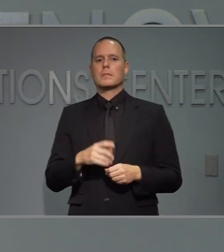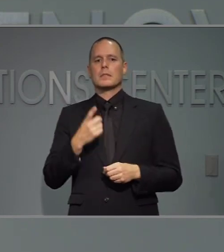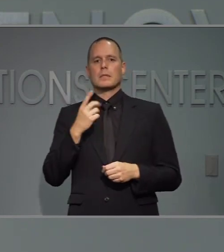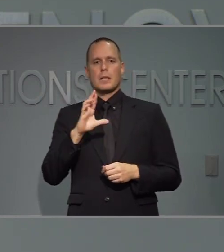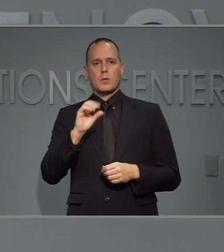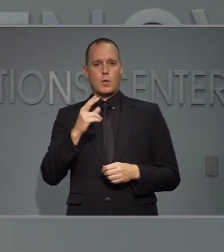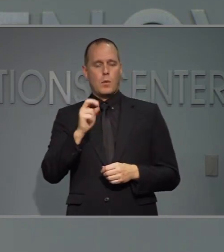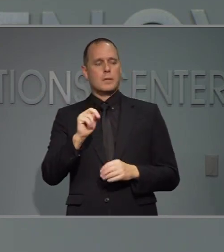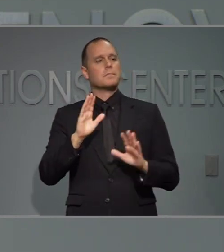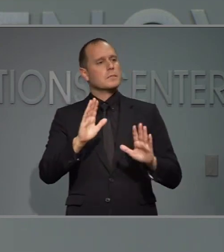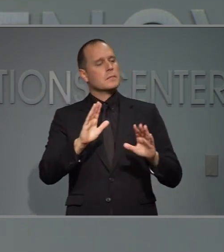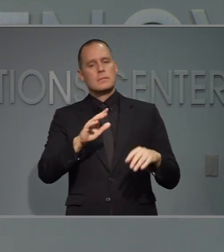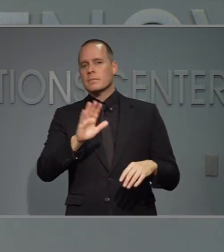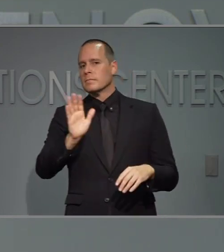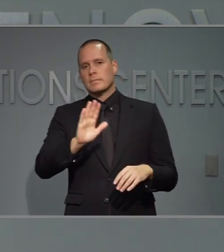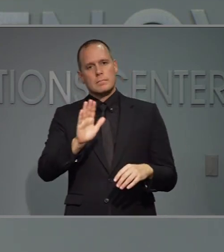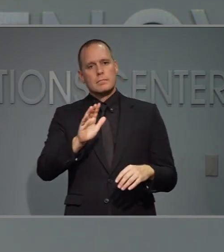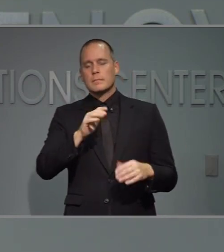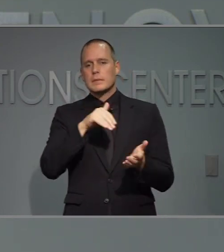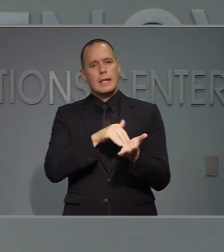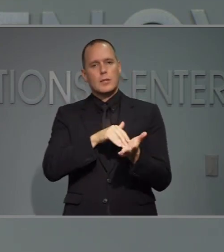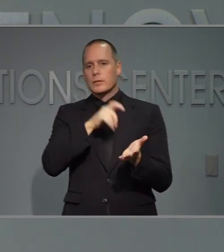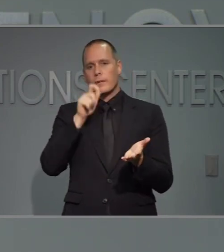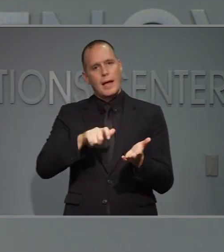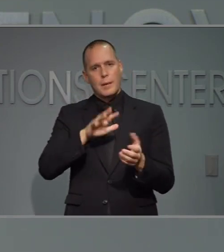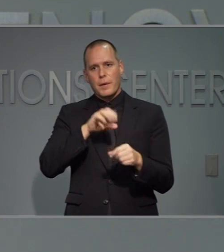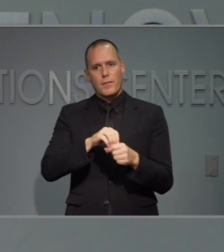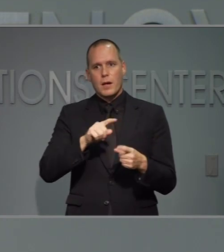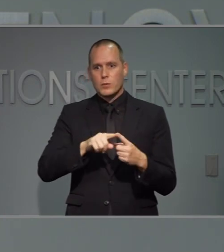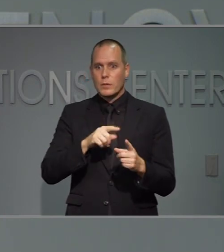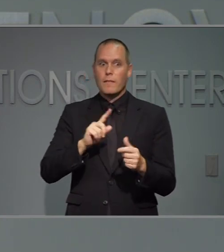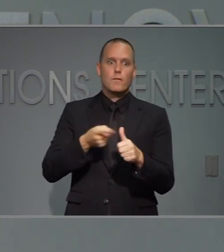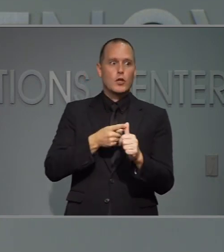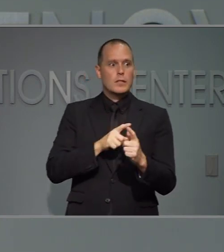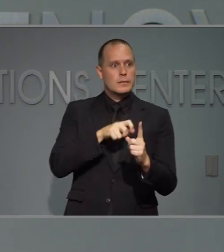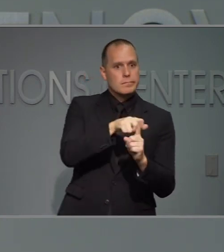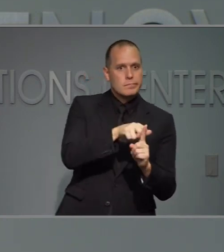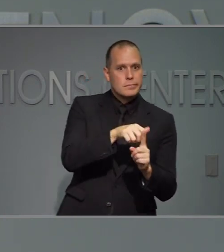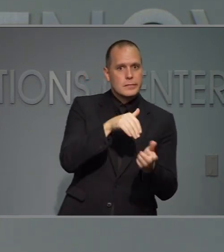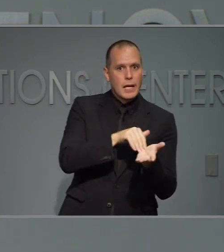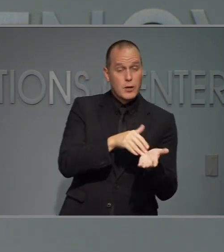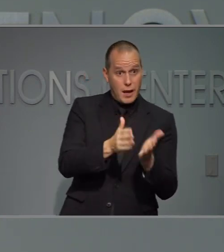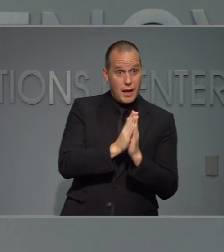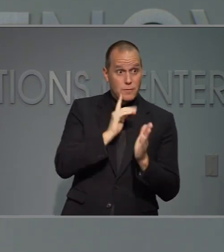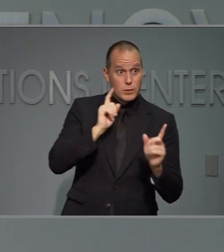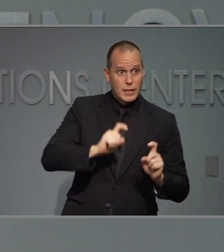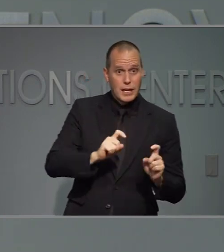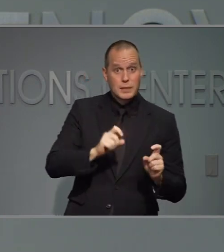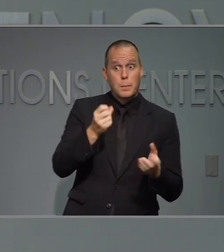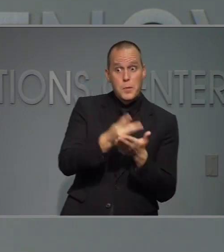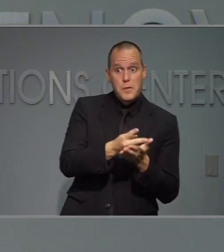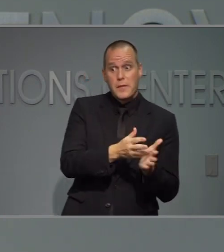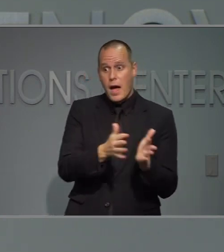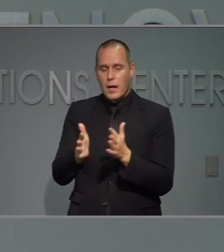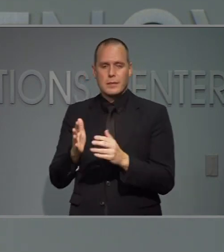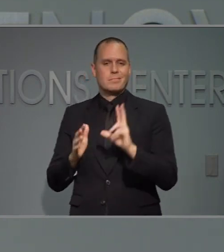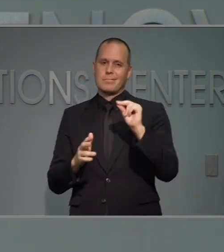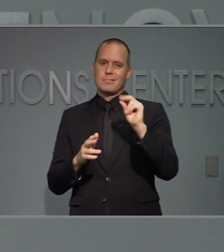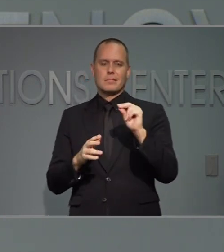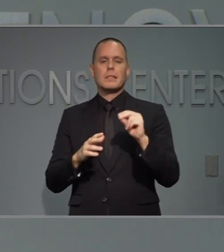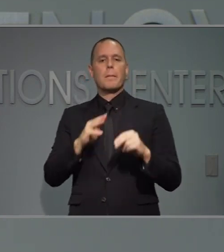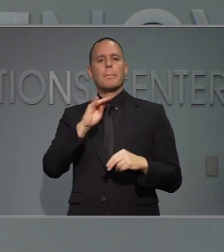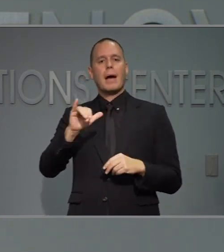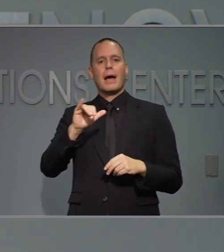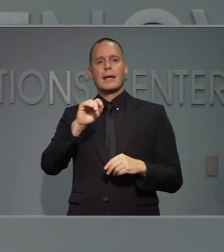Gracias por la pregunta un doctor no tiene que estar involucrado para hacerse la prueba usted puede ir al sitio web y y hacer